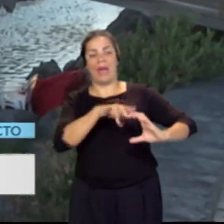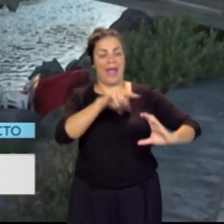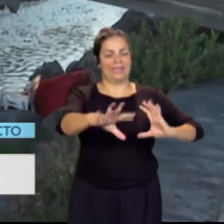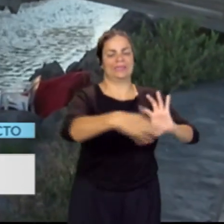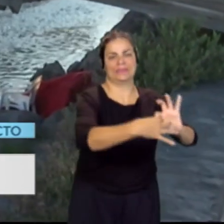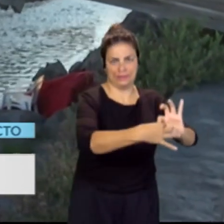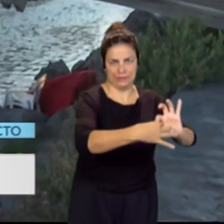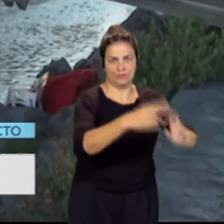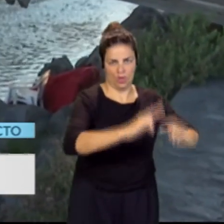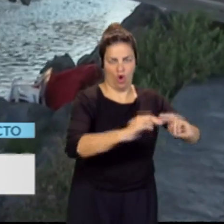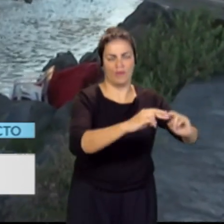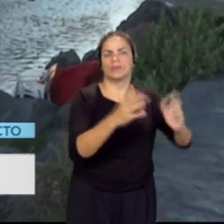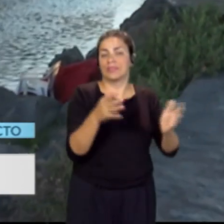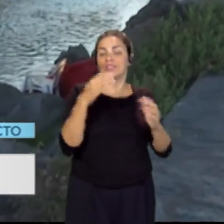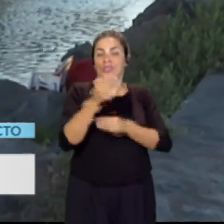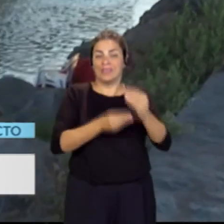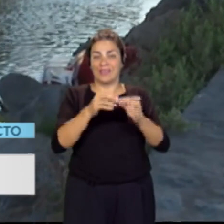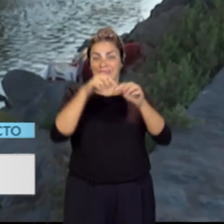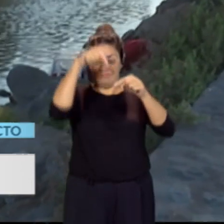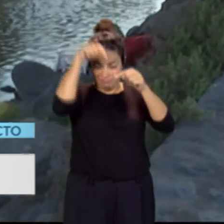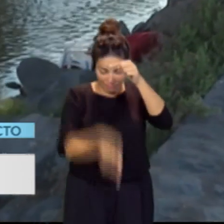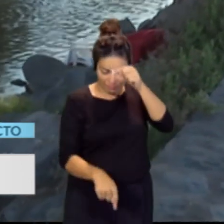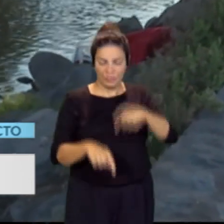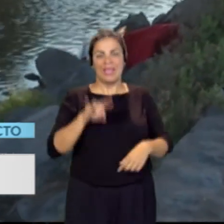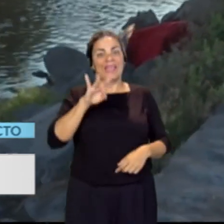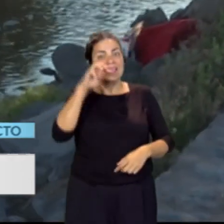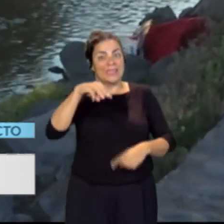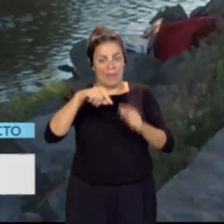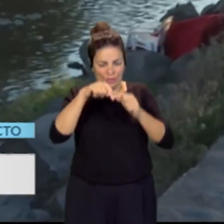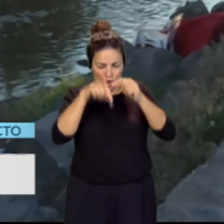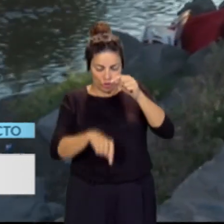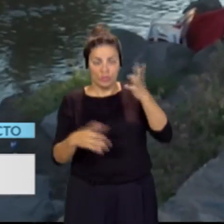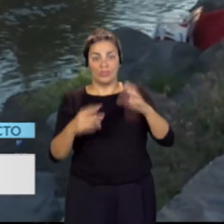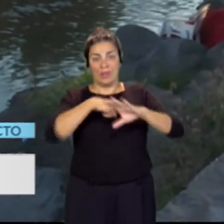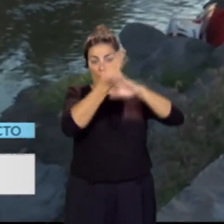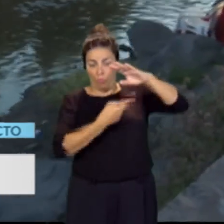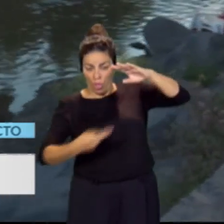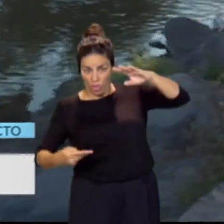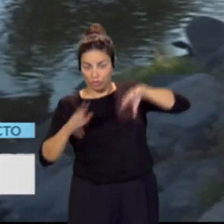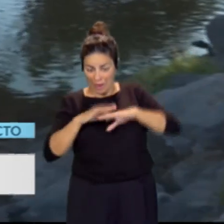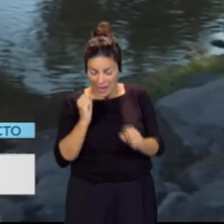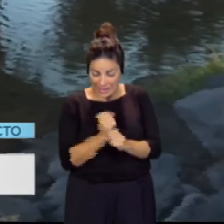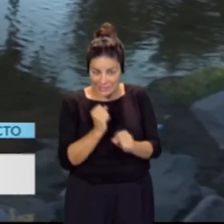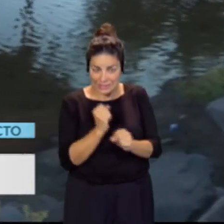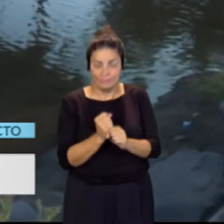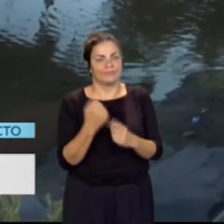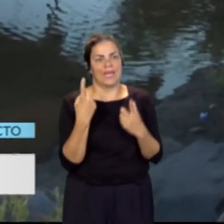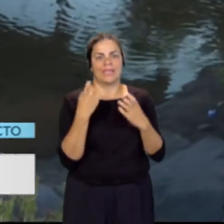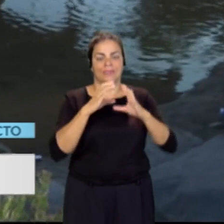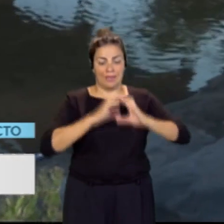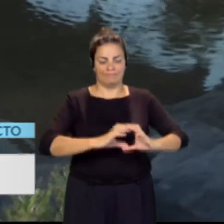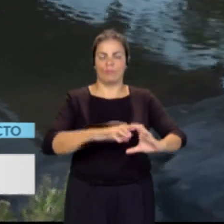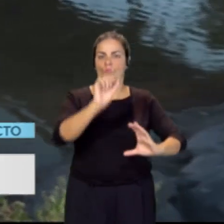que se realiza a más de 15 metros de profundidad y los buzos, para poder trabajar, necesitan que el conducto no vaya